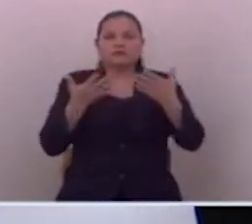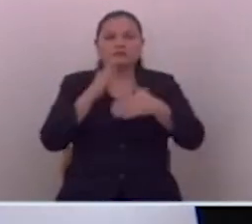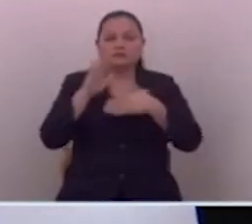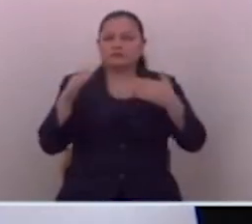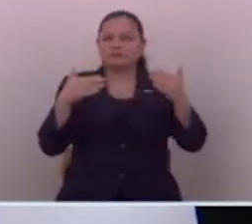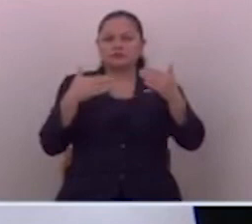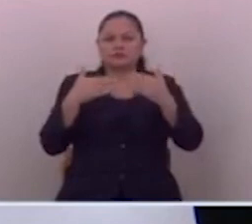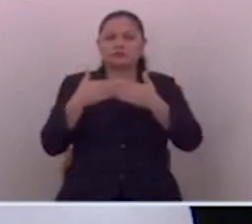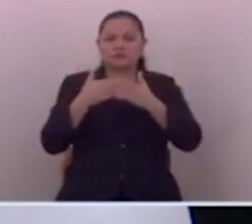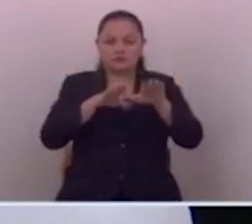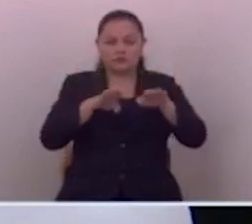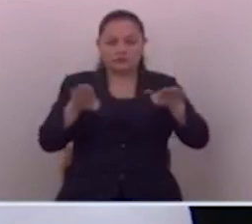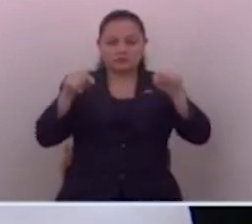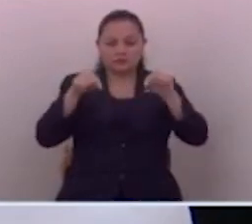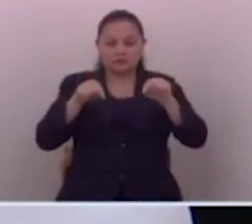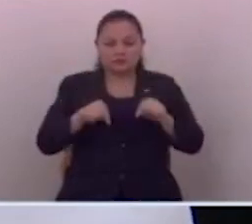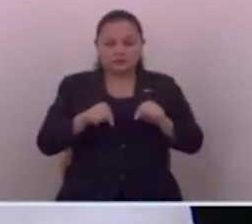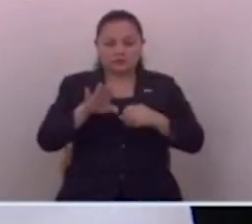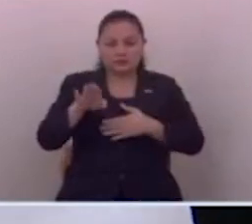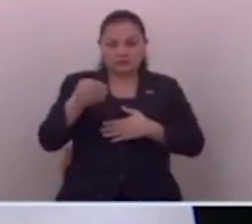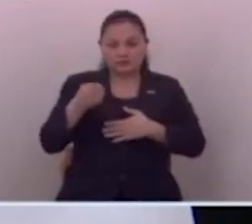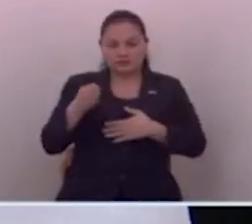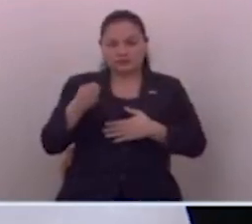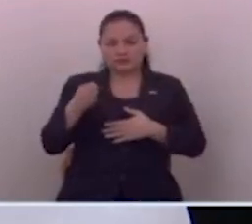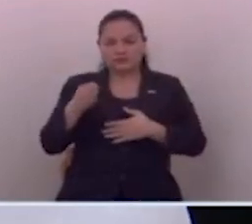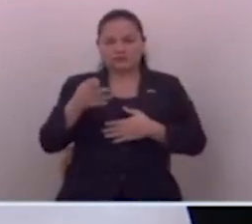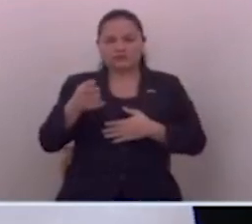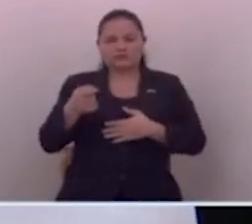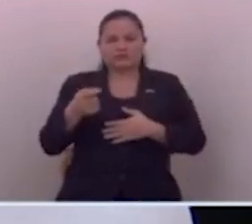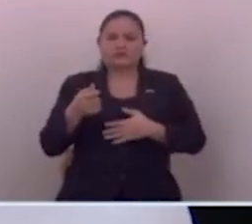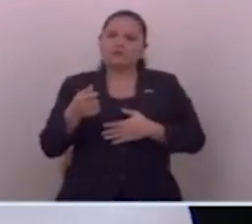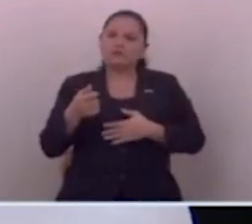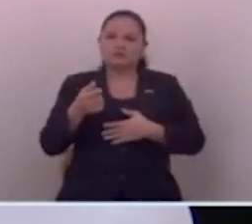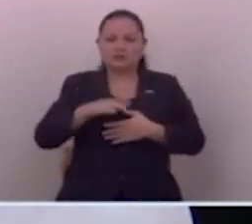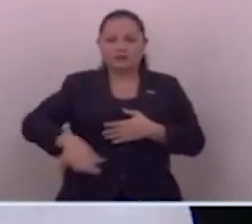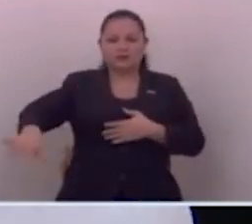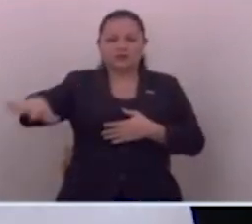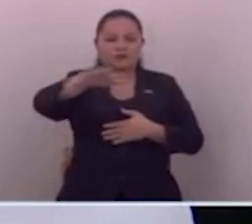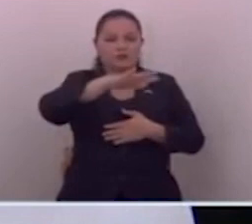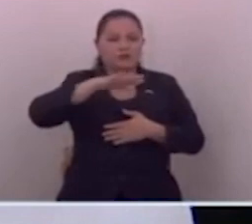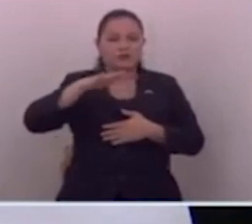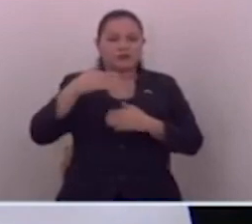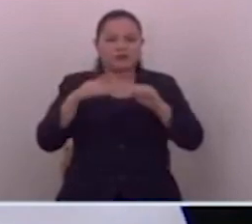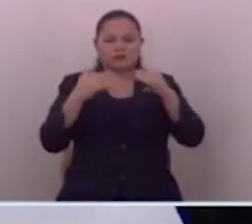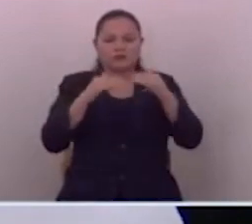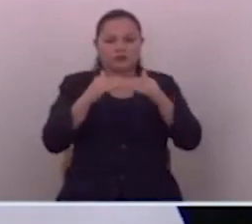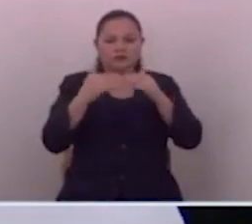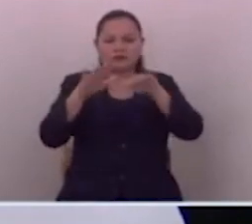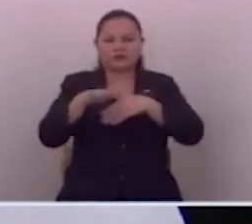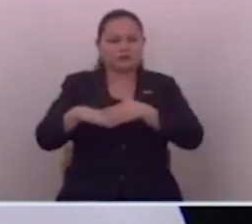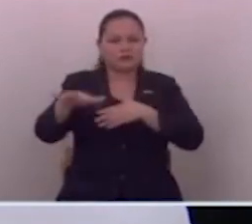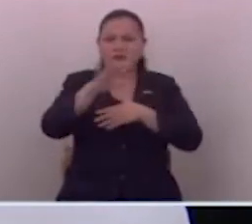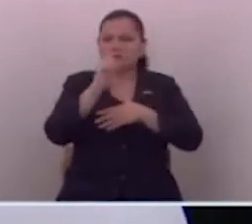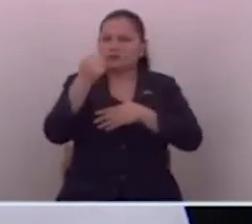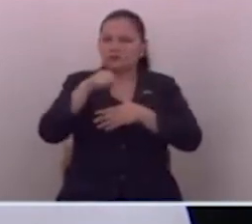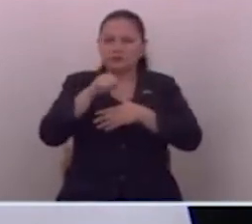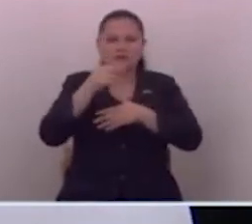parqueos que actualmente están ocupados en la policía o en los puestos policiales, porque esto es en varios lugares, no